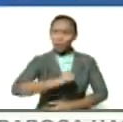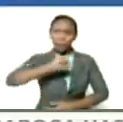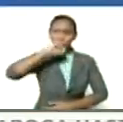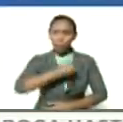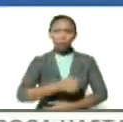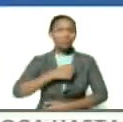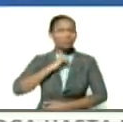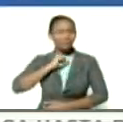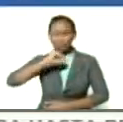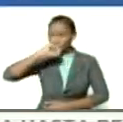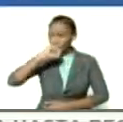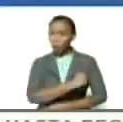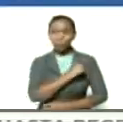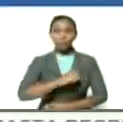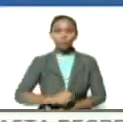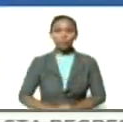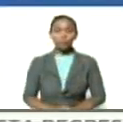gusta